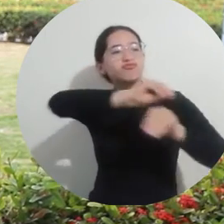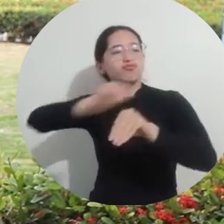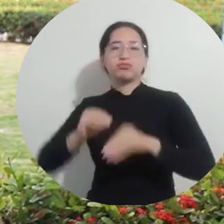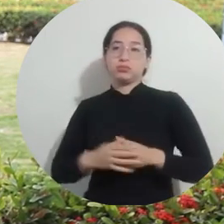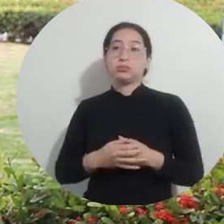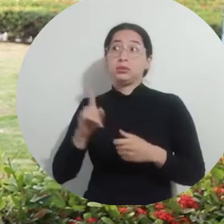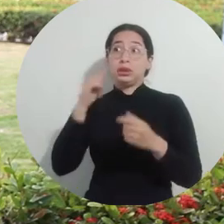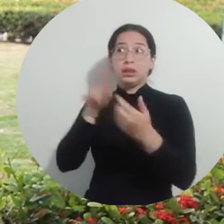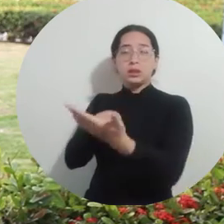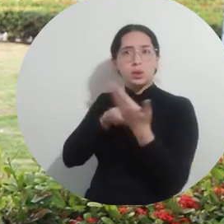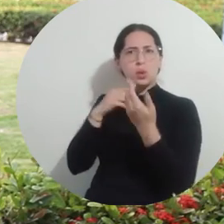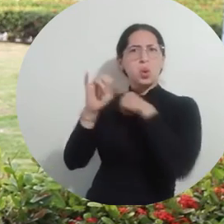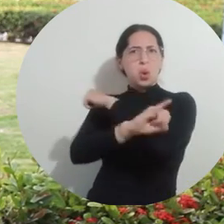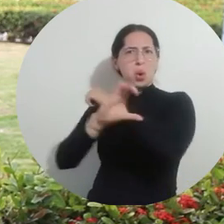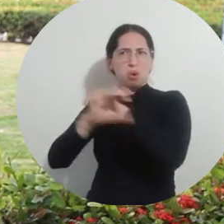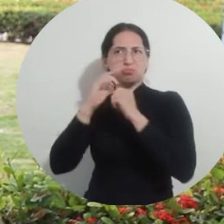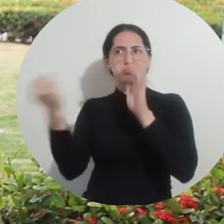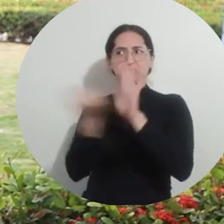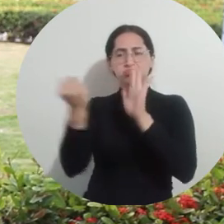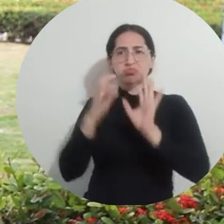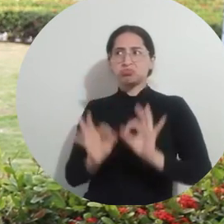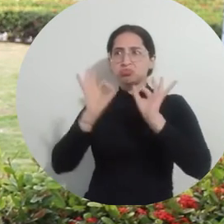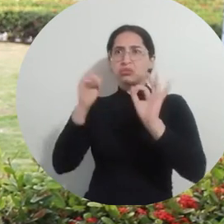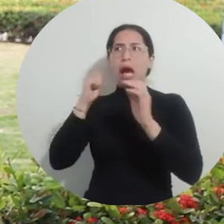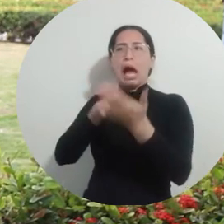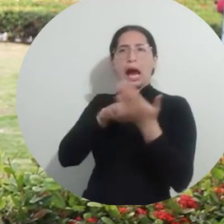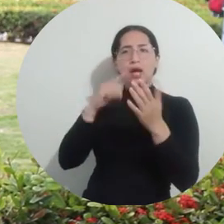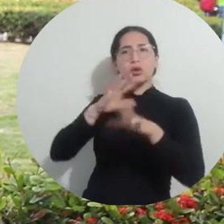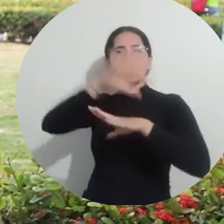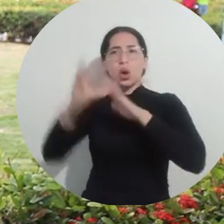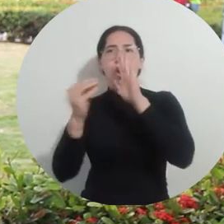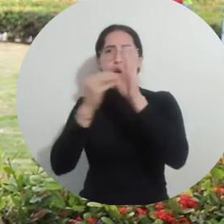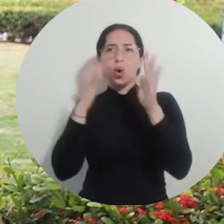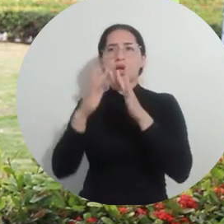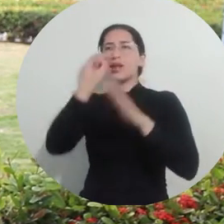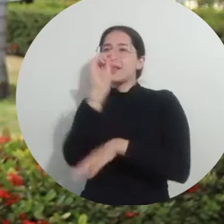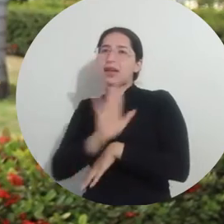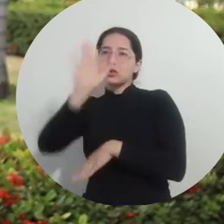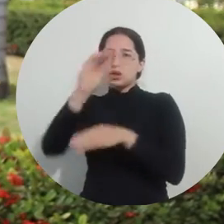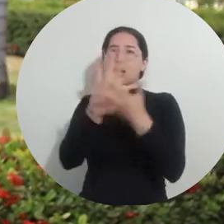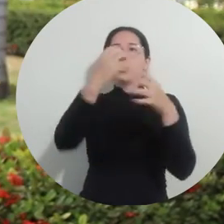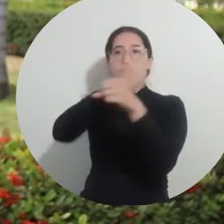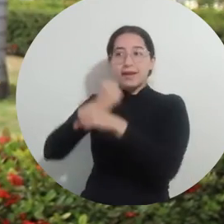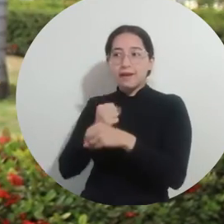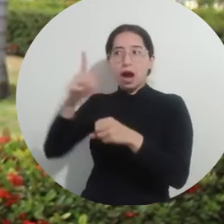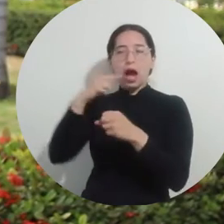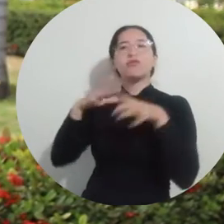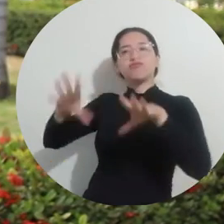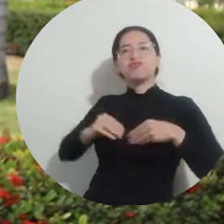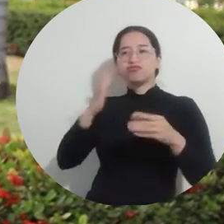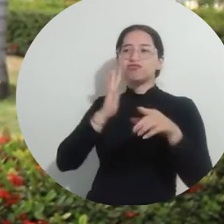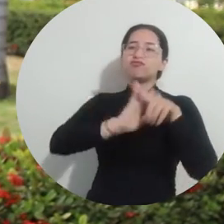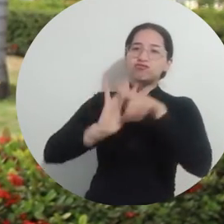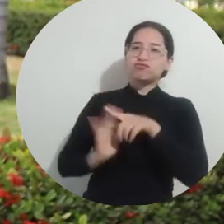proceso de formación cumpliendo con las normas que están estipuladas en el Código Nacional de Ocupaciones. El ICONTEC resaltó toda